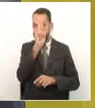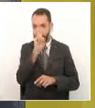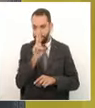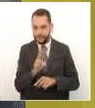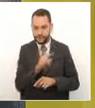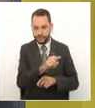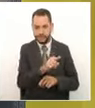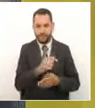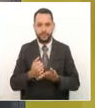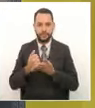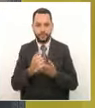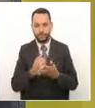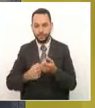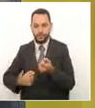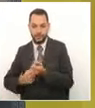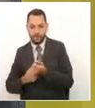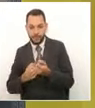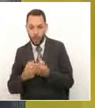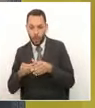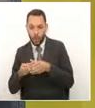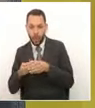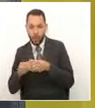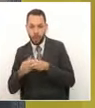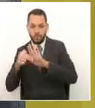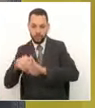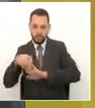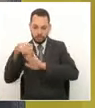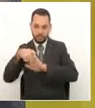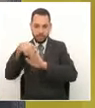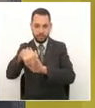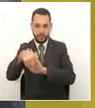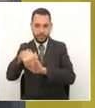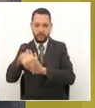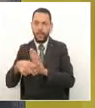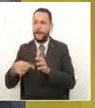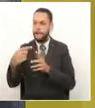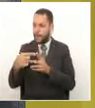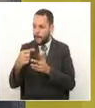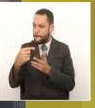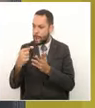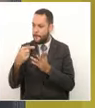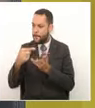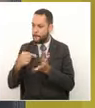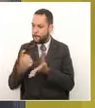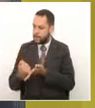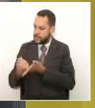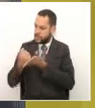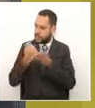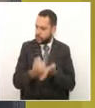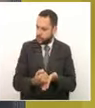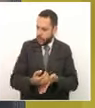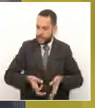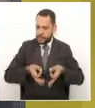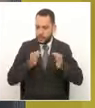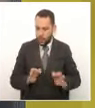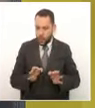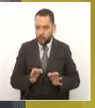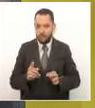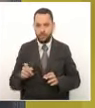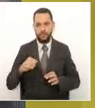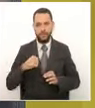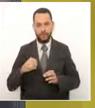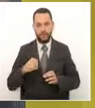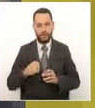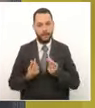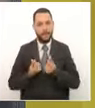Dirección de Gestión de Riesgo, se registre uno a una las entregas para efectos de garantizar que el dinero que las personas, los